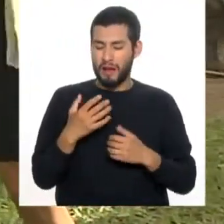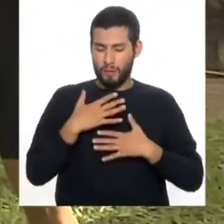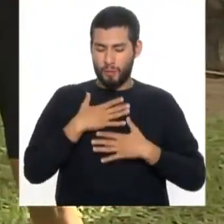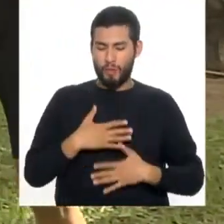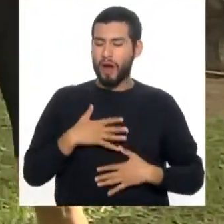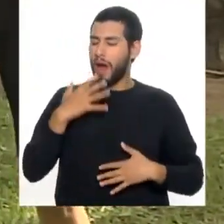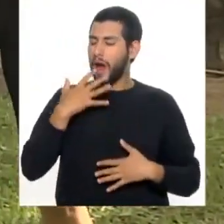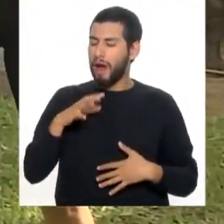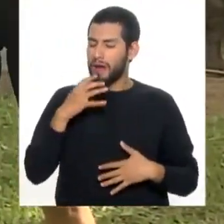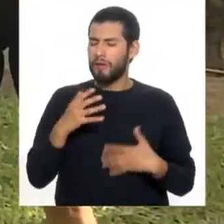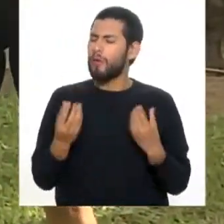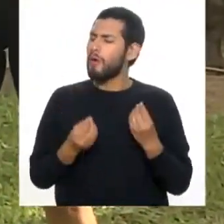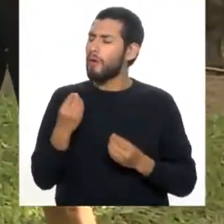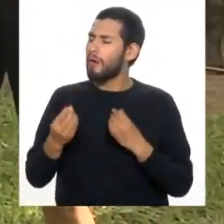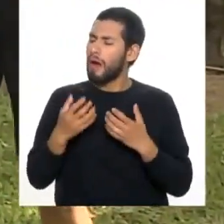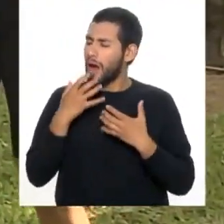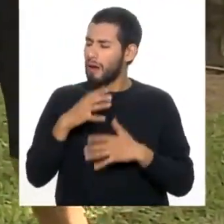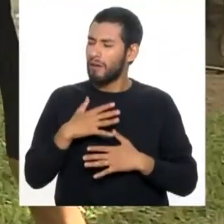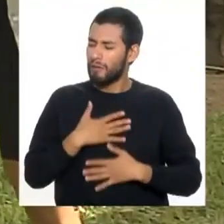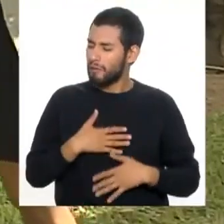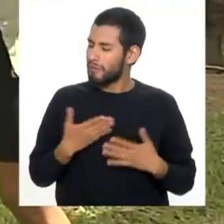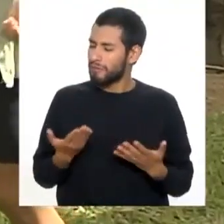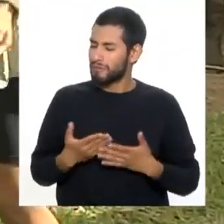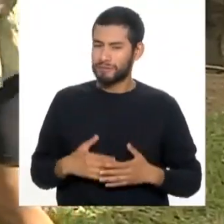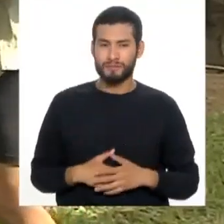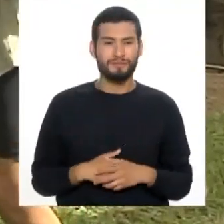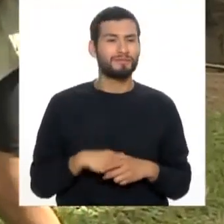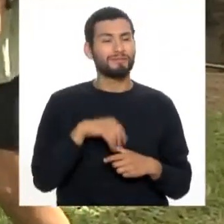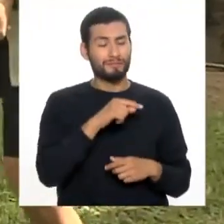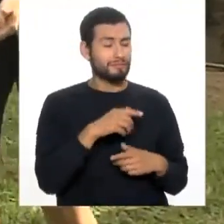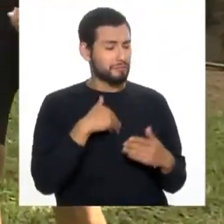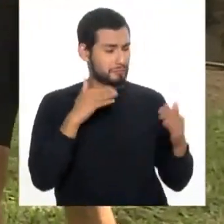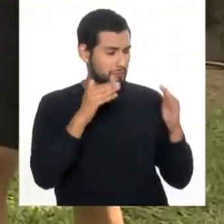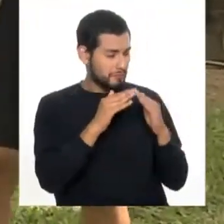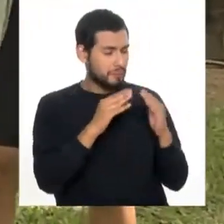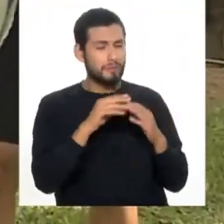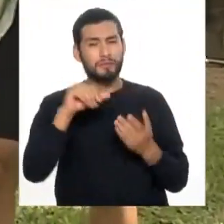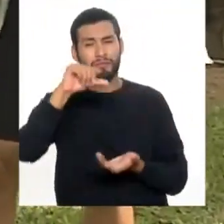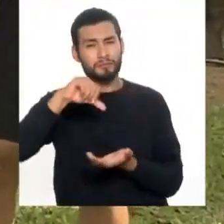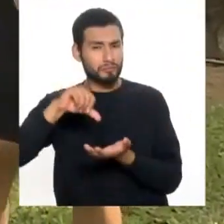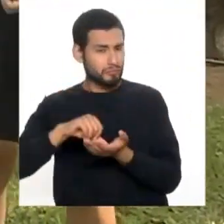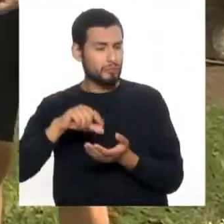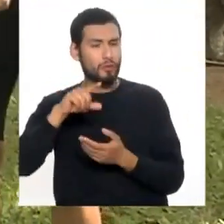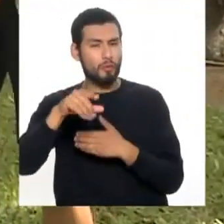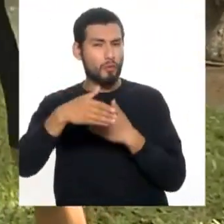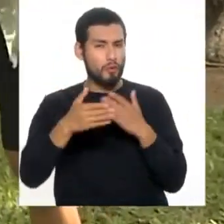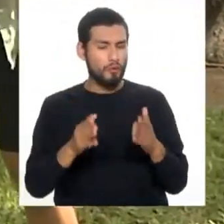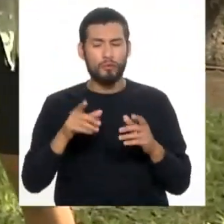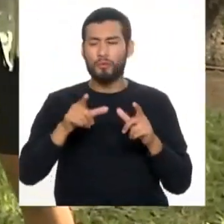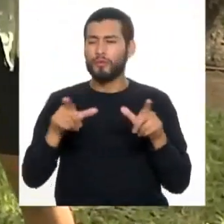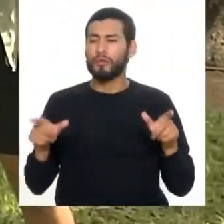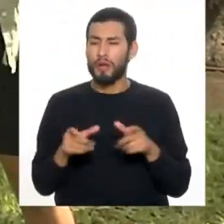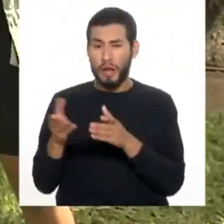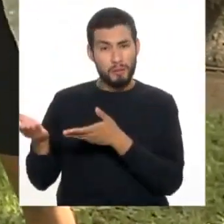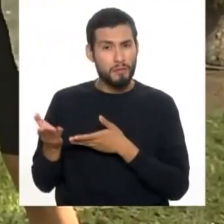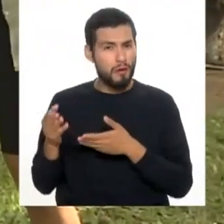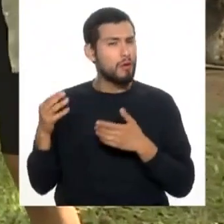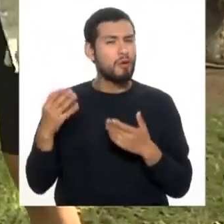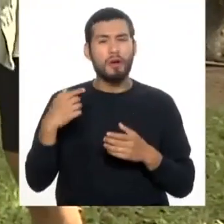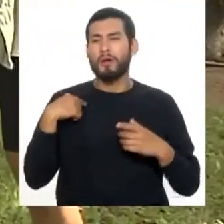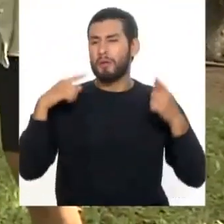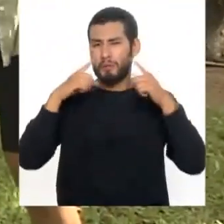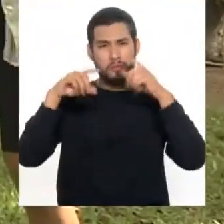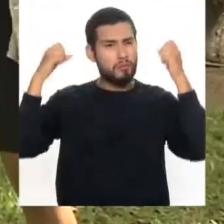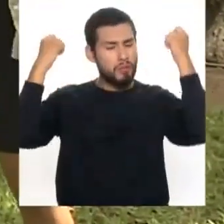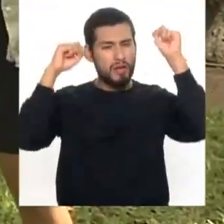es. ¿Cómo podemos empezar a calentar este cuerpito? Lo casa, lo pueden hacer en el parque, lo pueden hacer en su habitación, en su sala, en el gimnasio, donde Los de uno está más